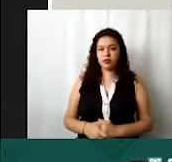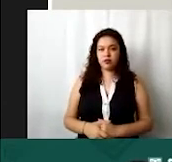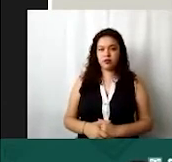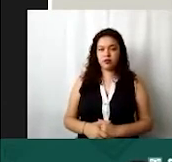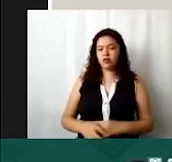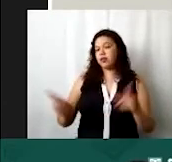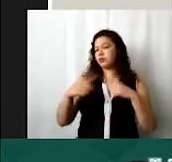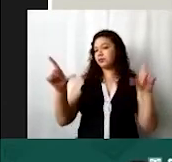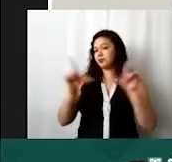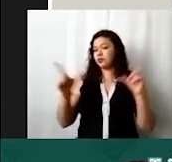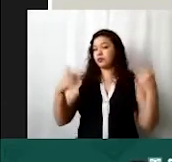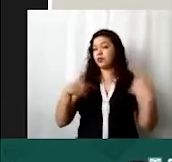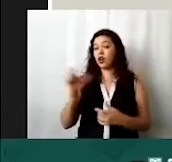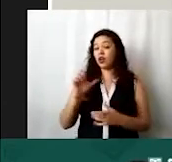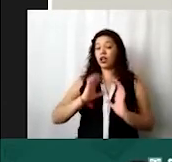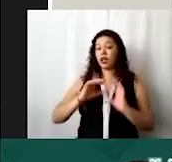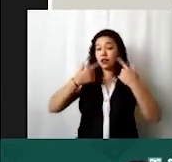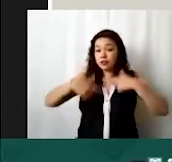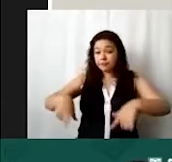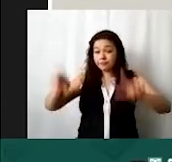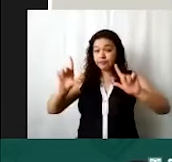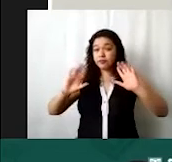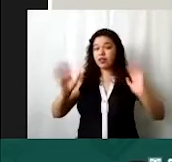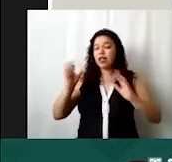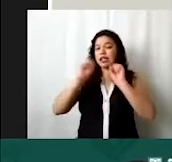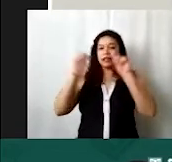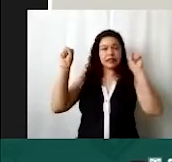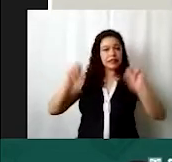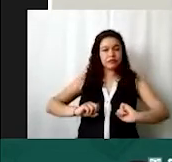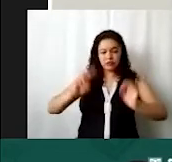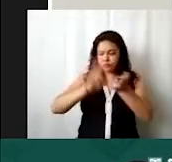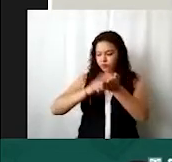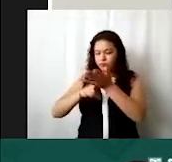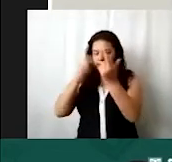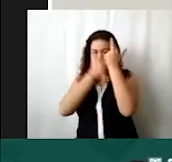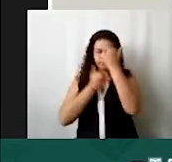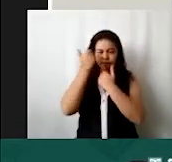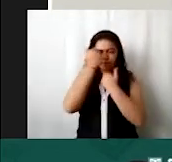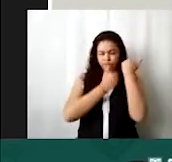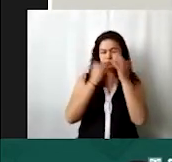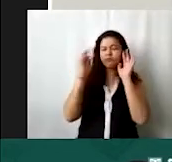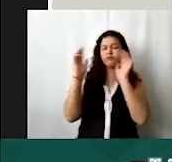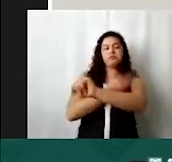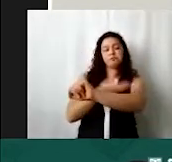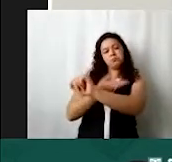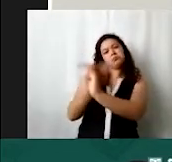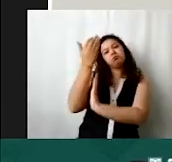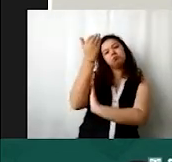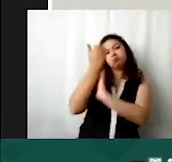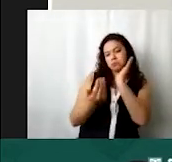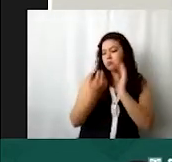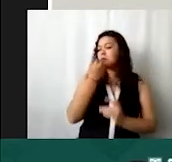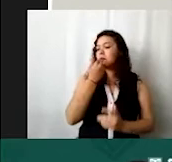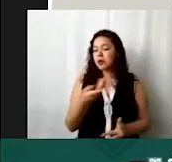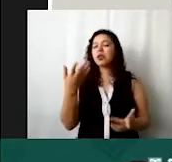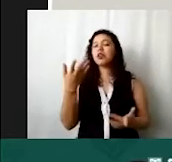listo cuando ya llego yo a esta pantalla significa que el sistema ya hizo todas las validaciones ya registré reducciones de la forma correcta